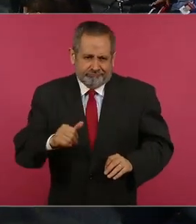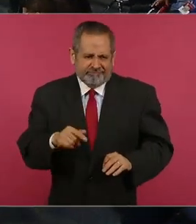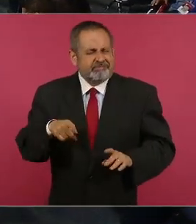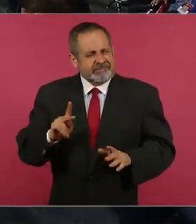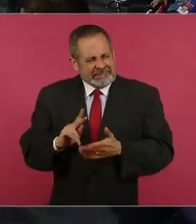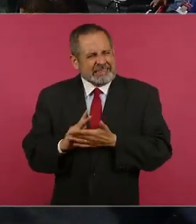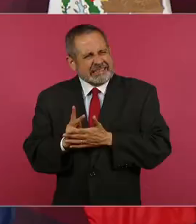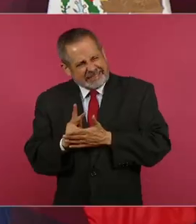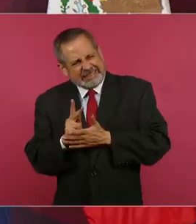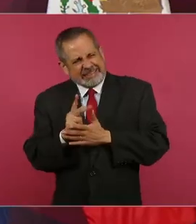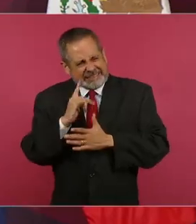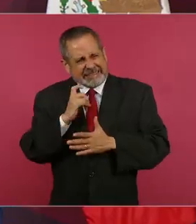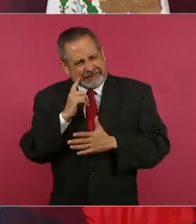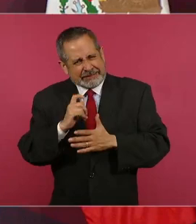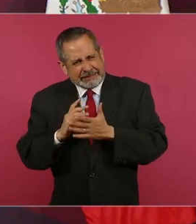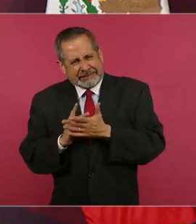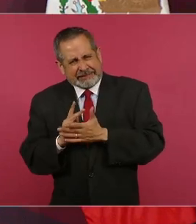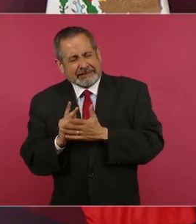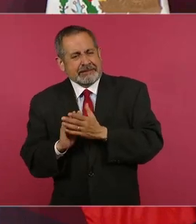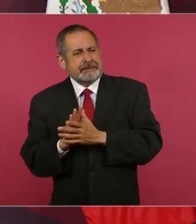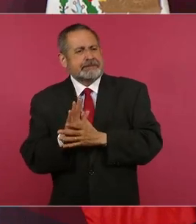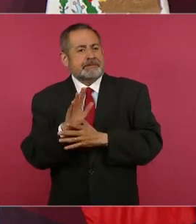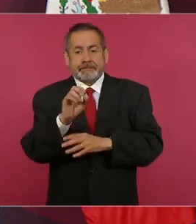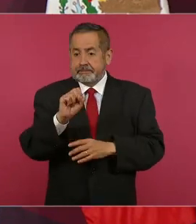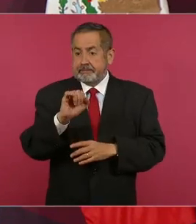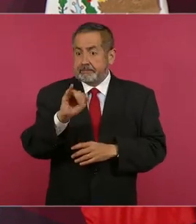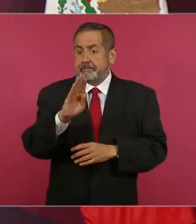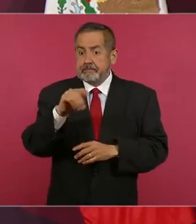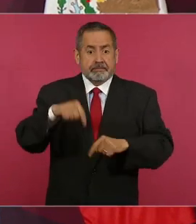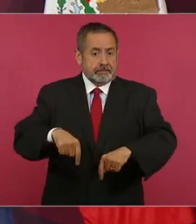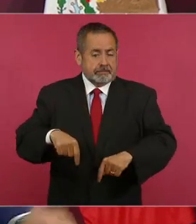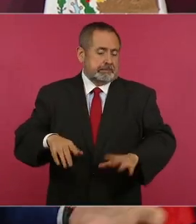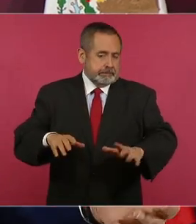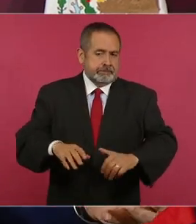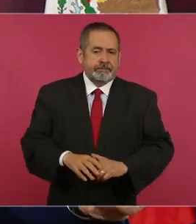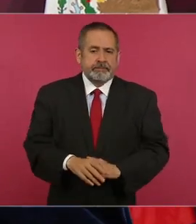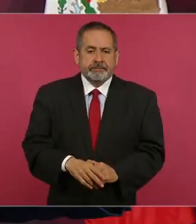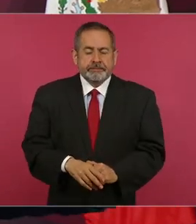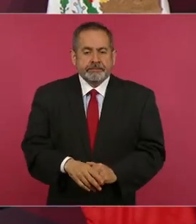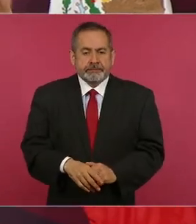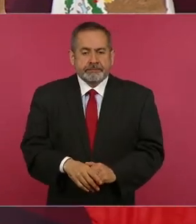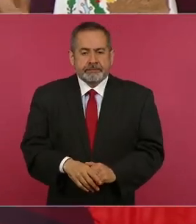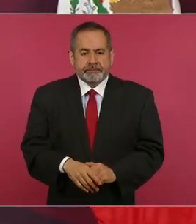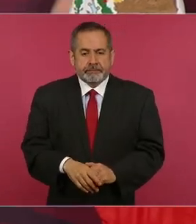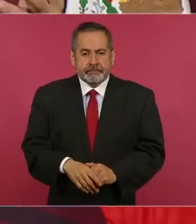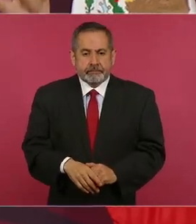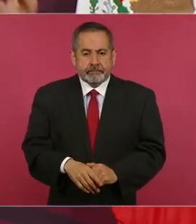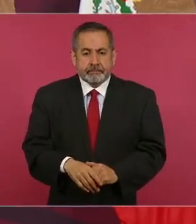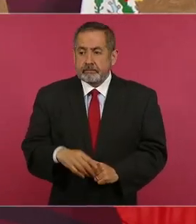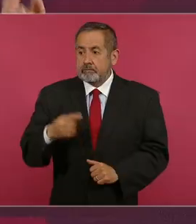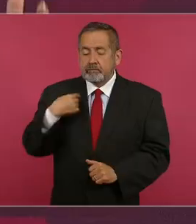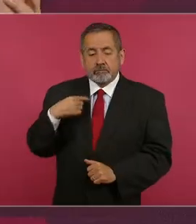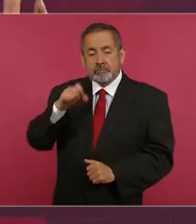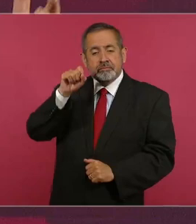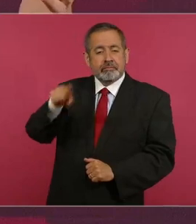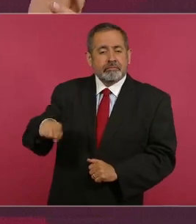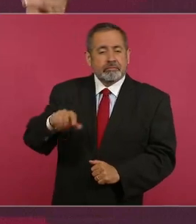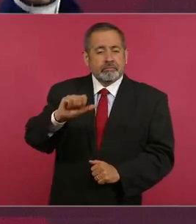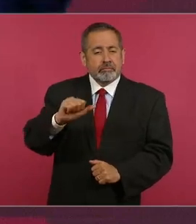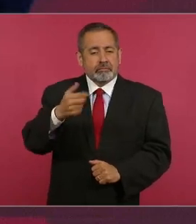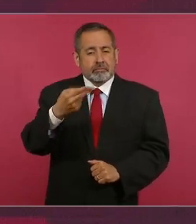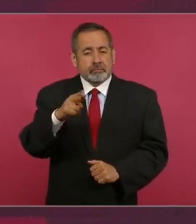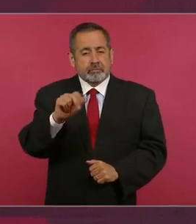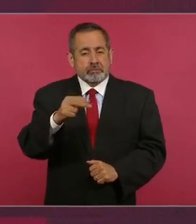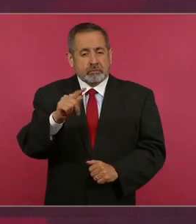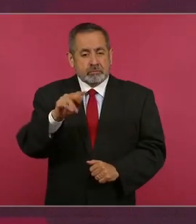pero van creciendo las ceibas. Ahora, sembré un aguagüete, ese